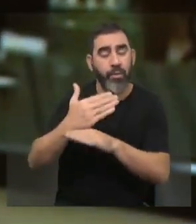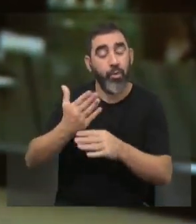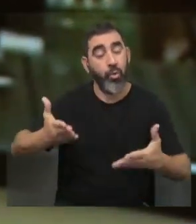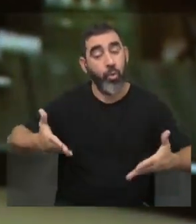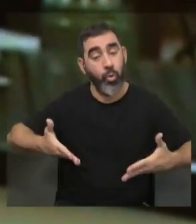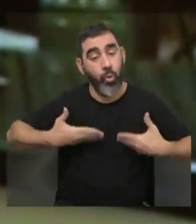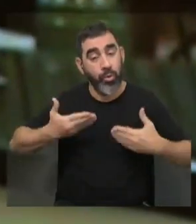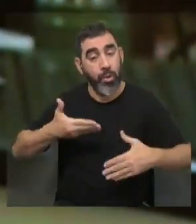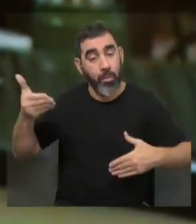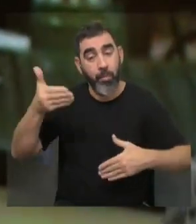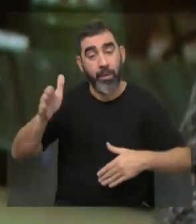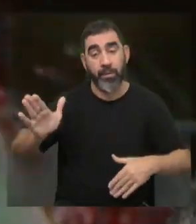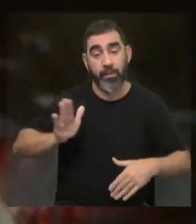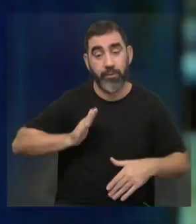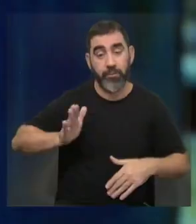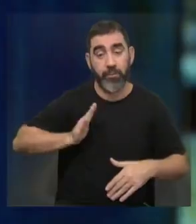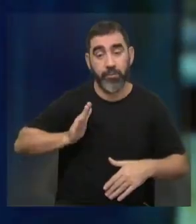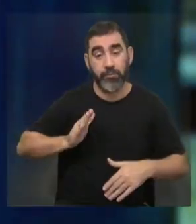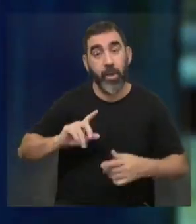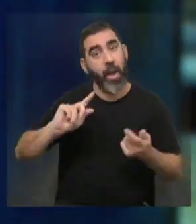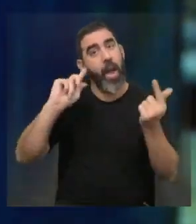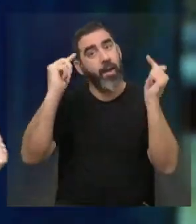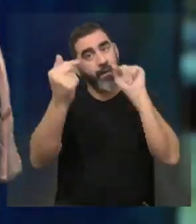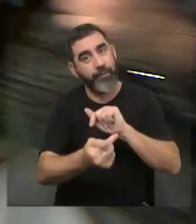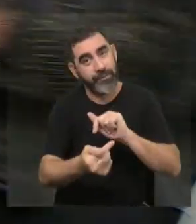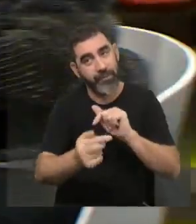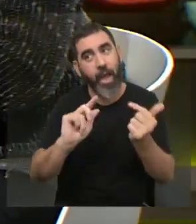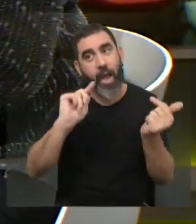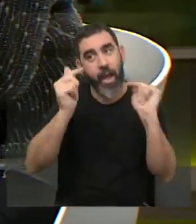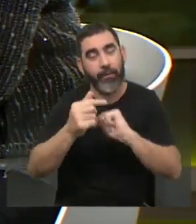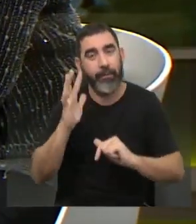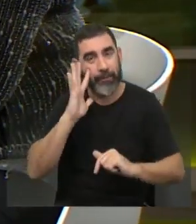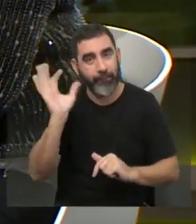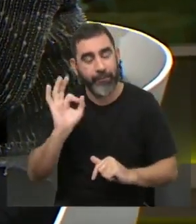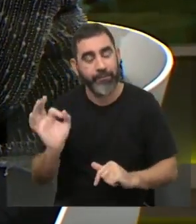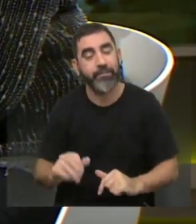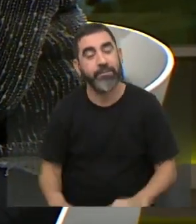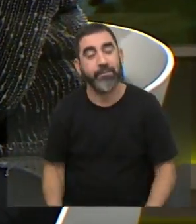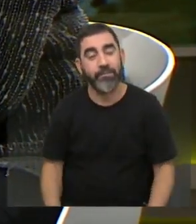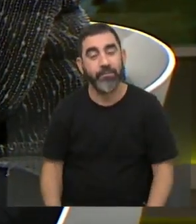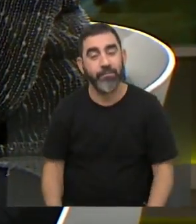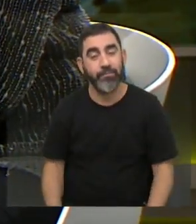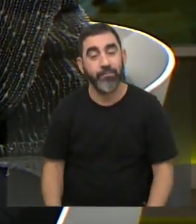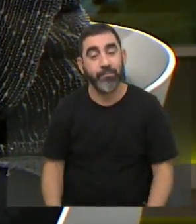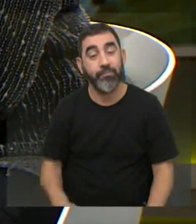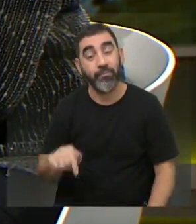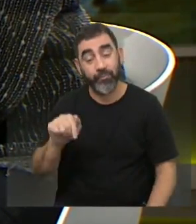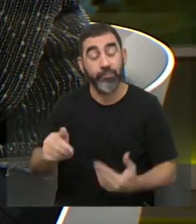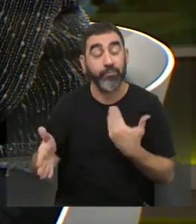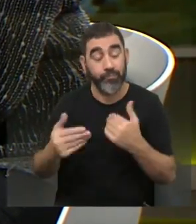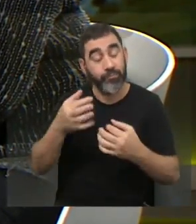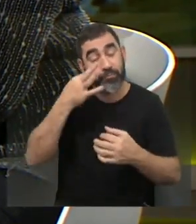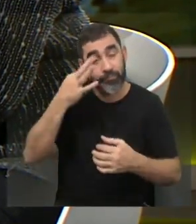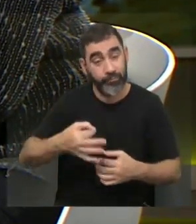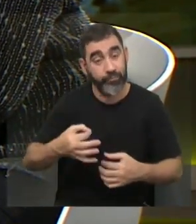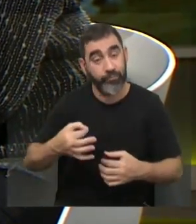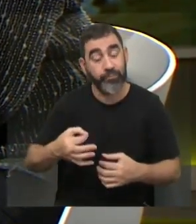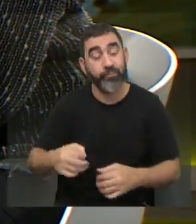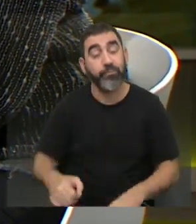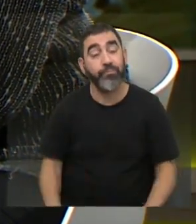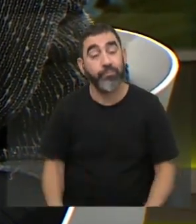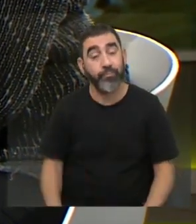contentas con la participación de mujeres, por ejemplo. No, al revés. Al revés, en realidad. Hoy, le comentaba justo a Erika que cuando